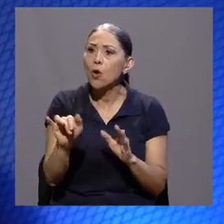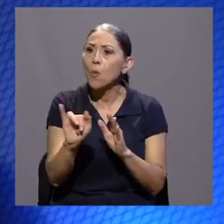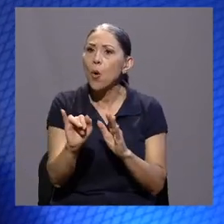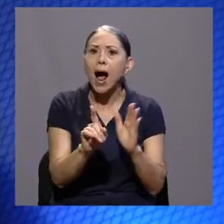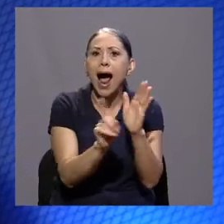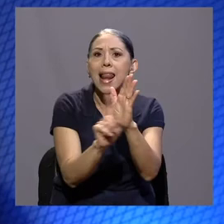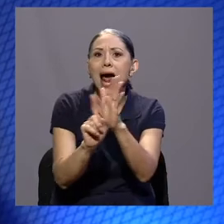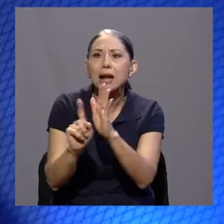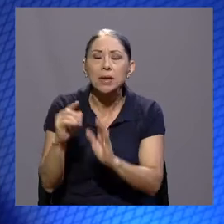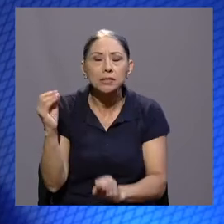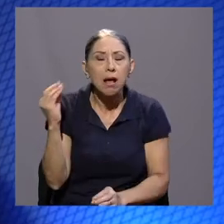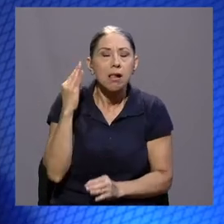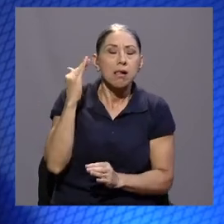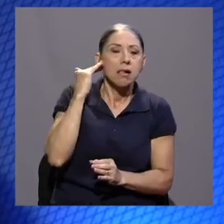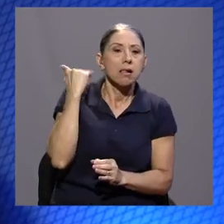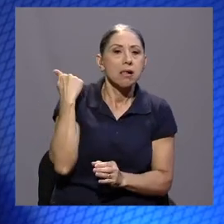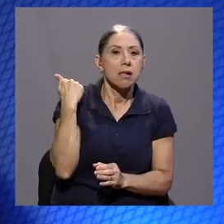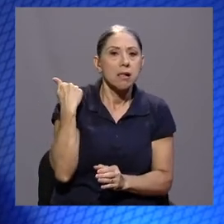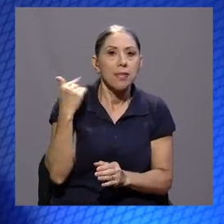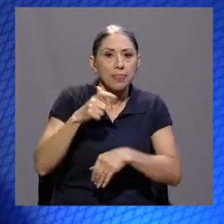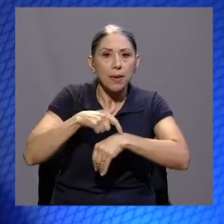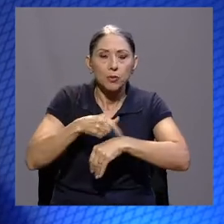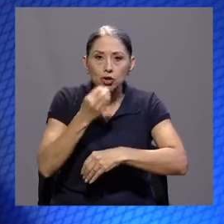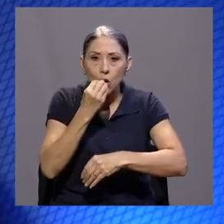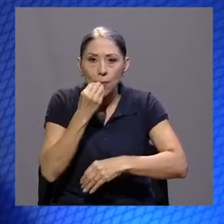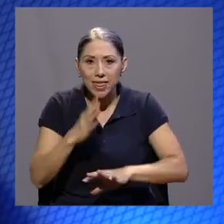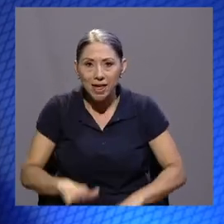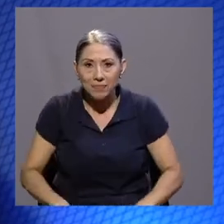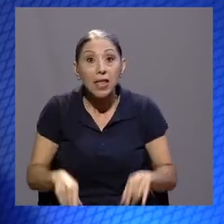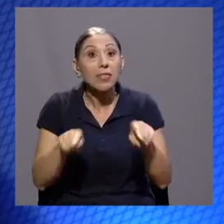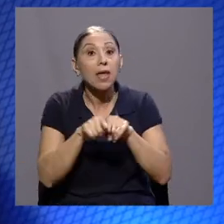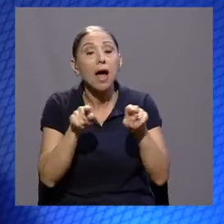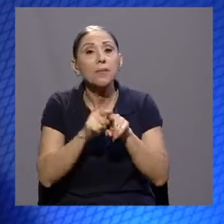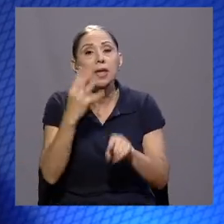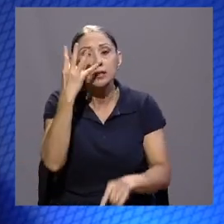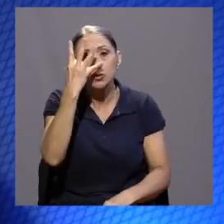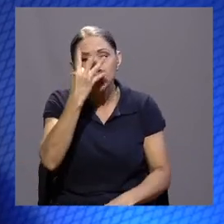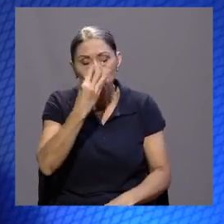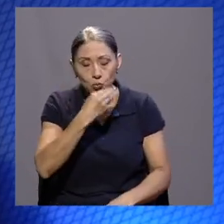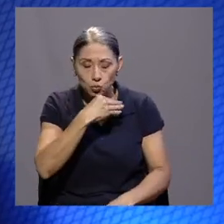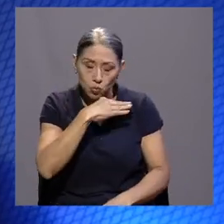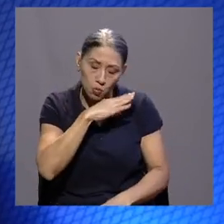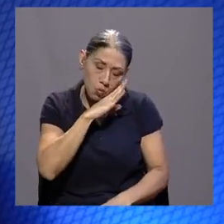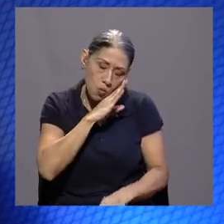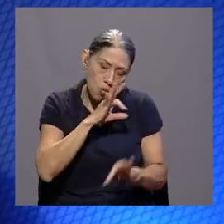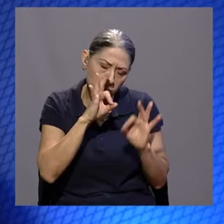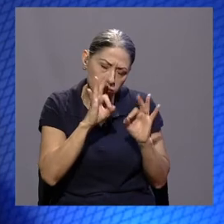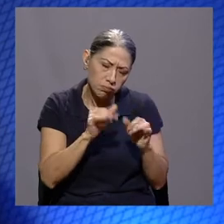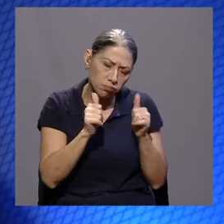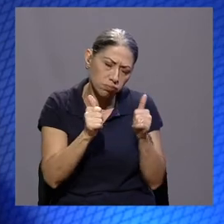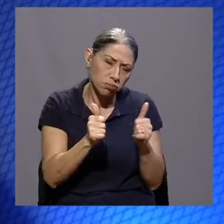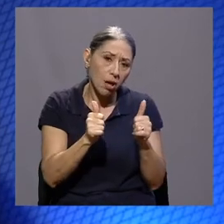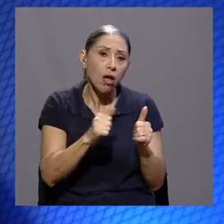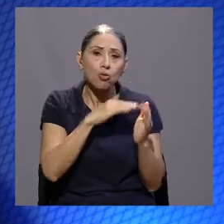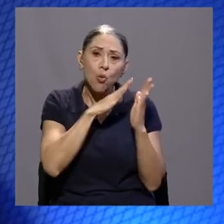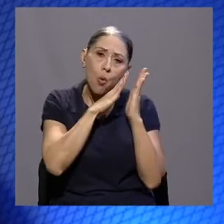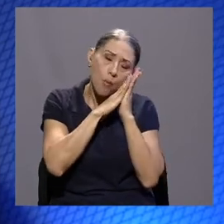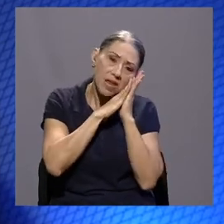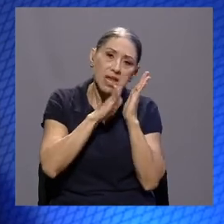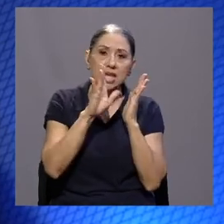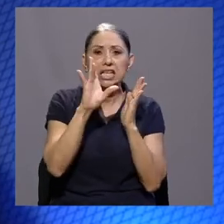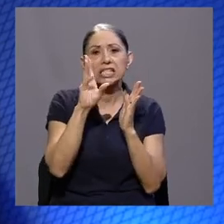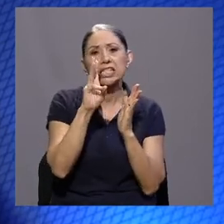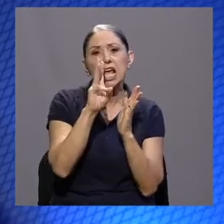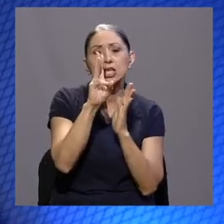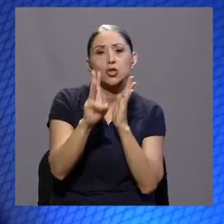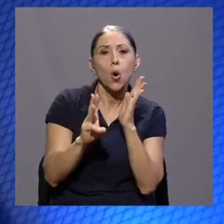Por ejemplo, tener un buen sueño, una higiene del sueño fundamental, con poder dormir entre 6 y 8 horas, o de acuerdo a lo